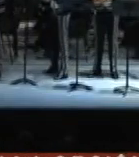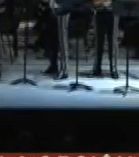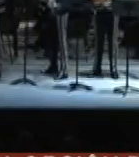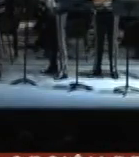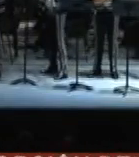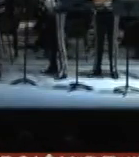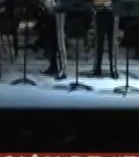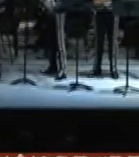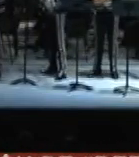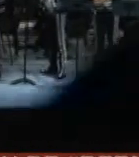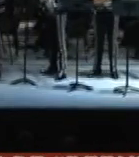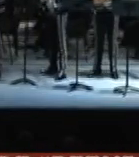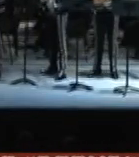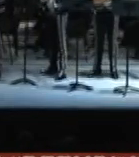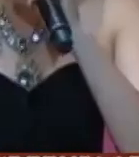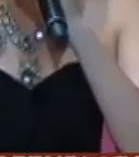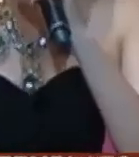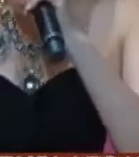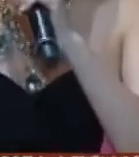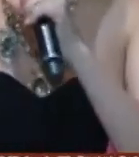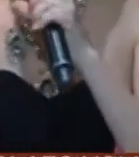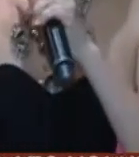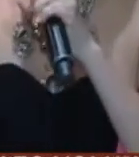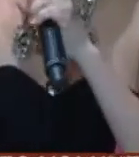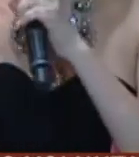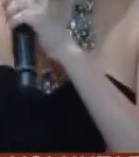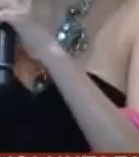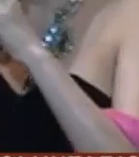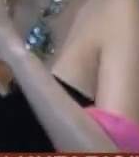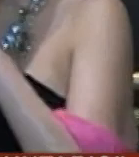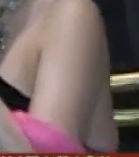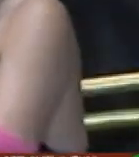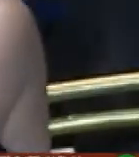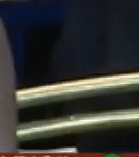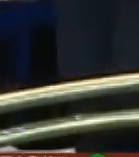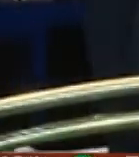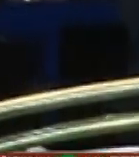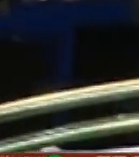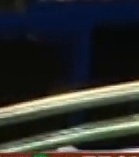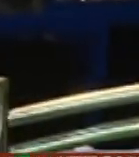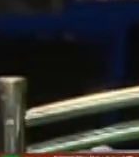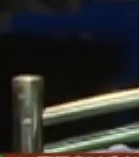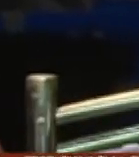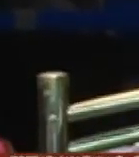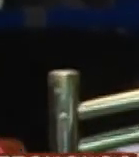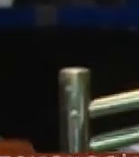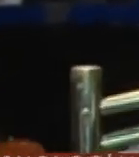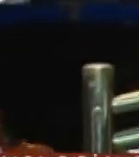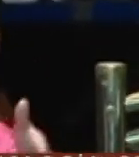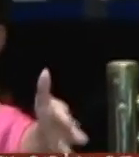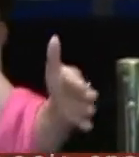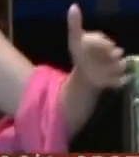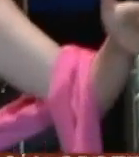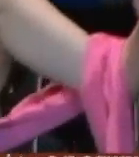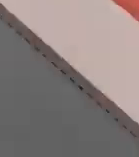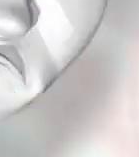al día Rufino Enríquez González